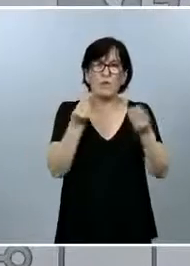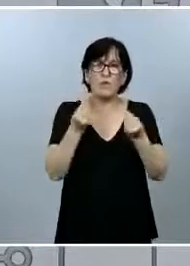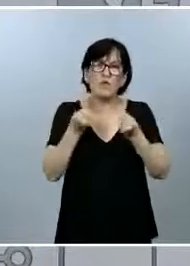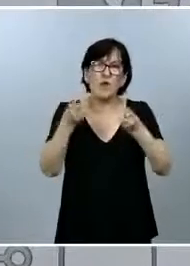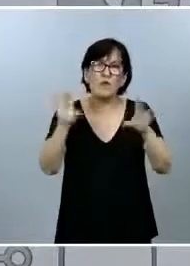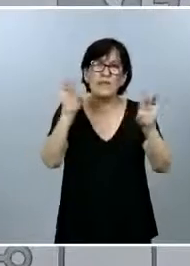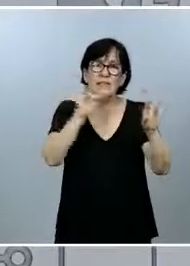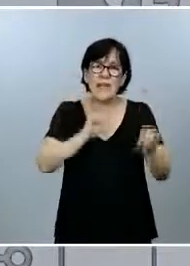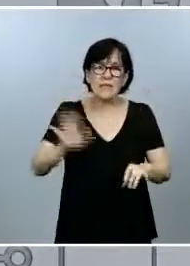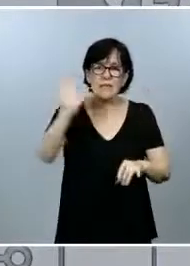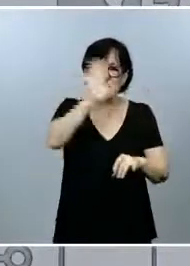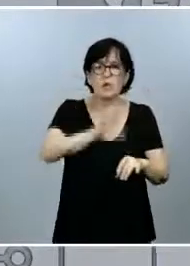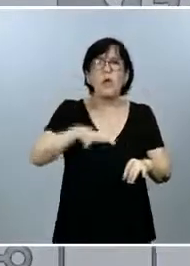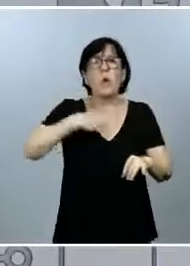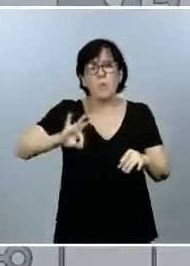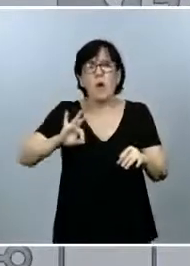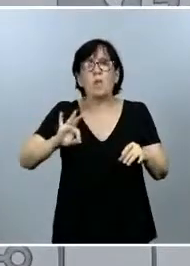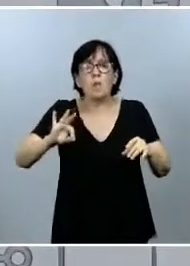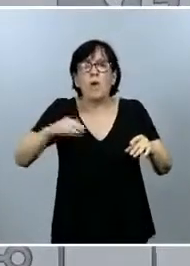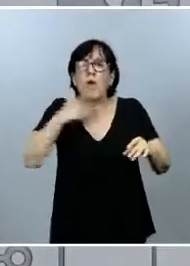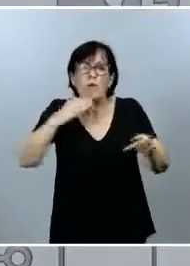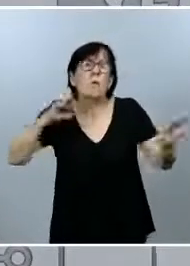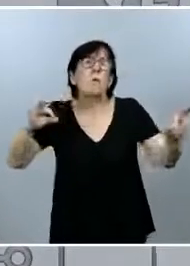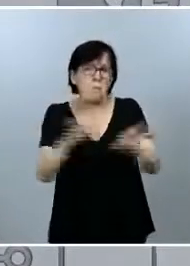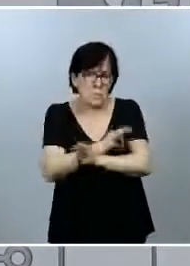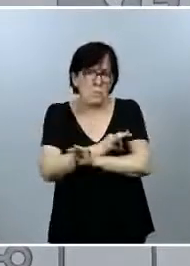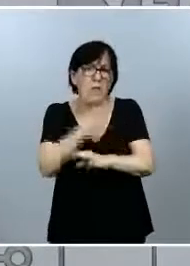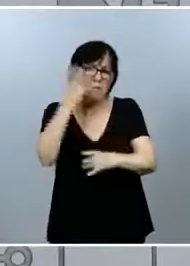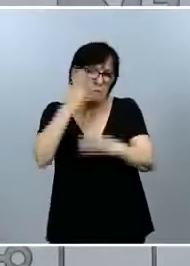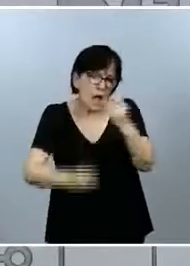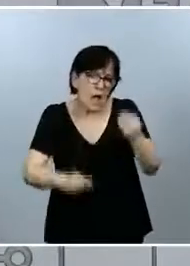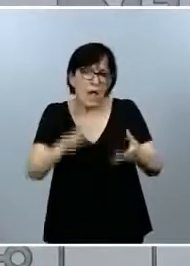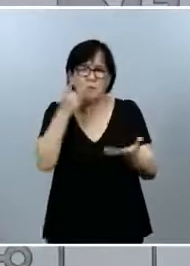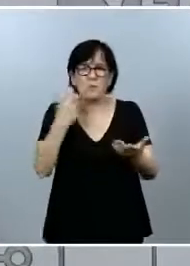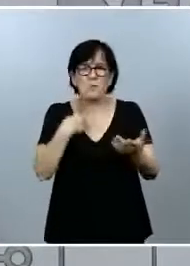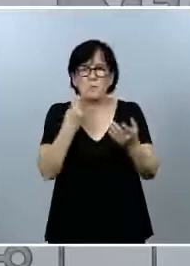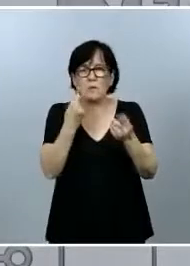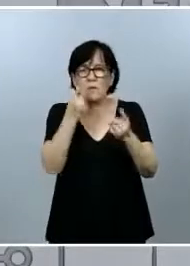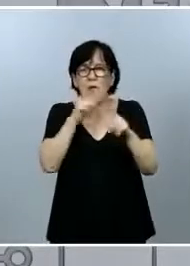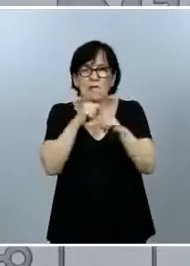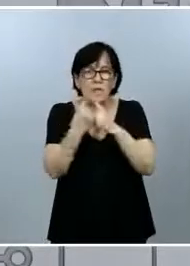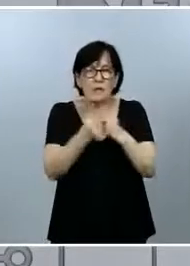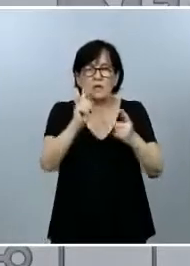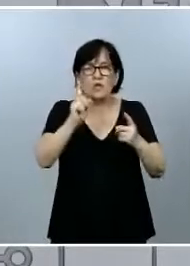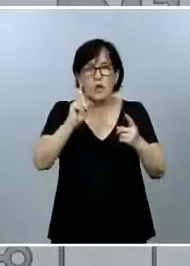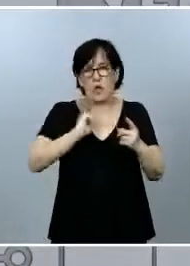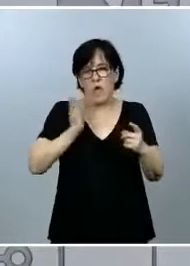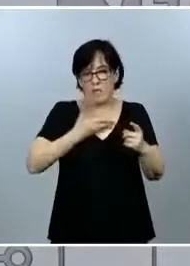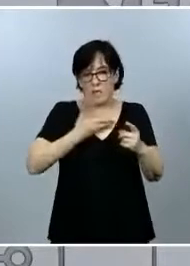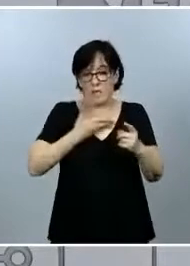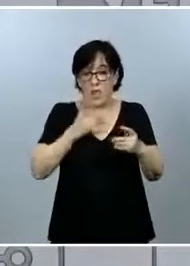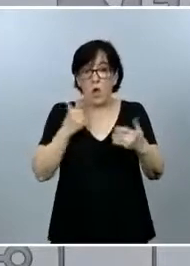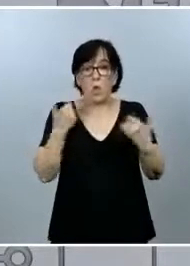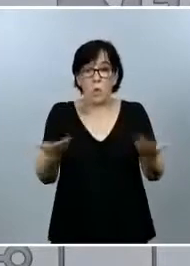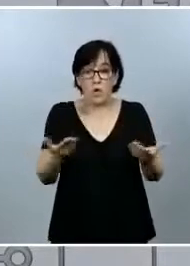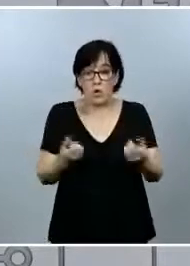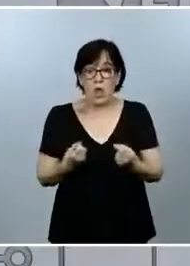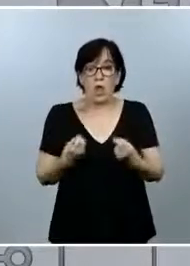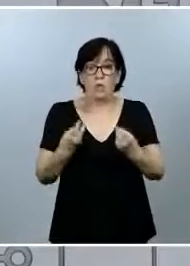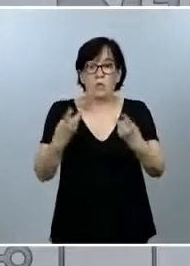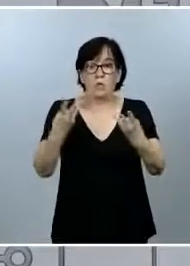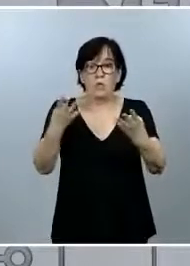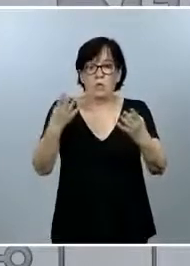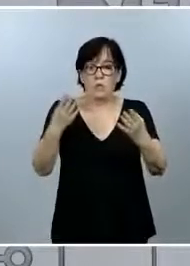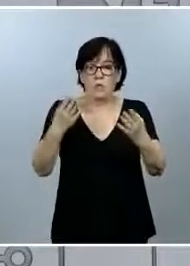algunos casos puede haber pequeños errores. Variaciones marginales no nos afectan, el problema es cuando esas cifras y esas variaciones